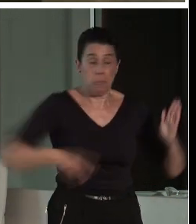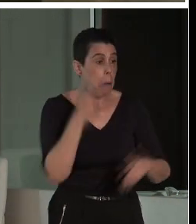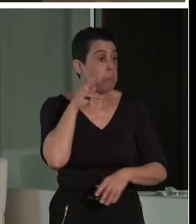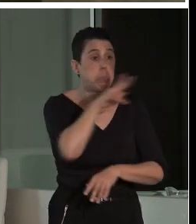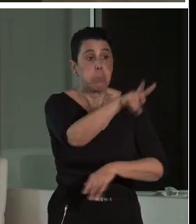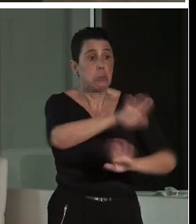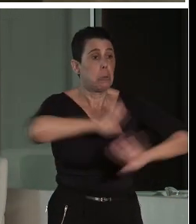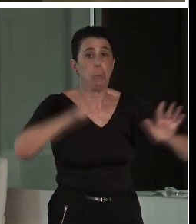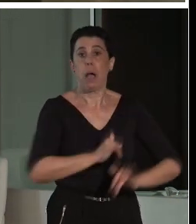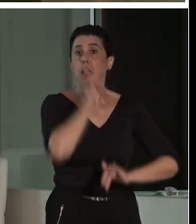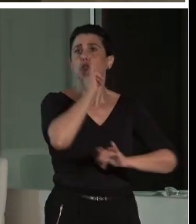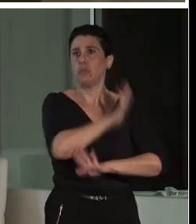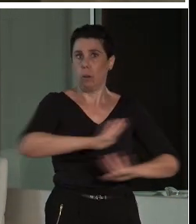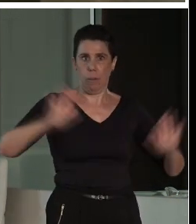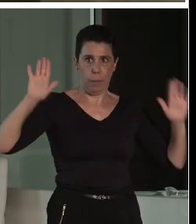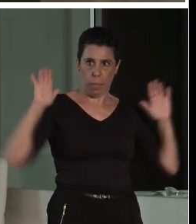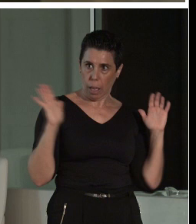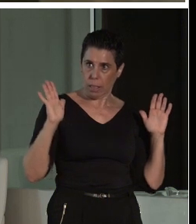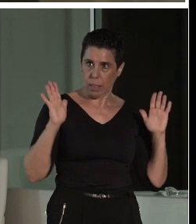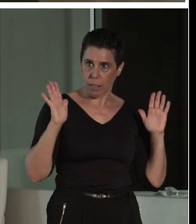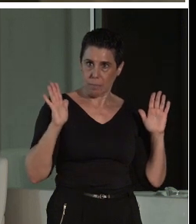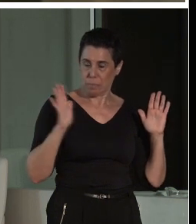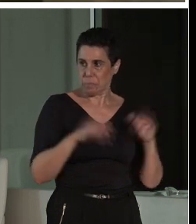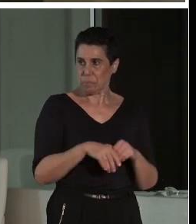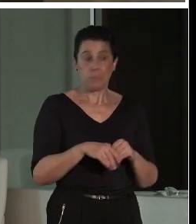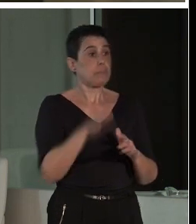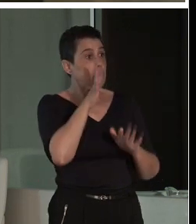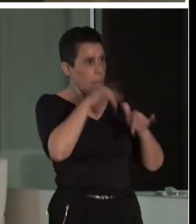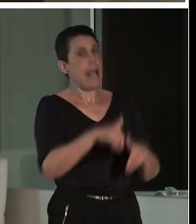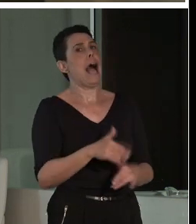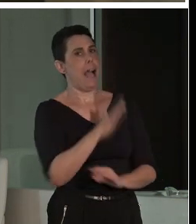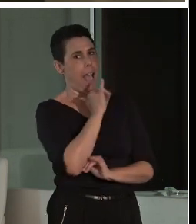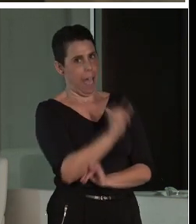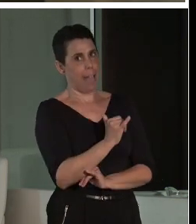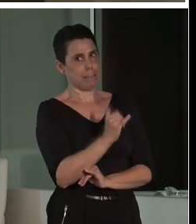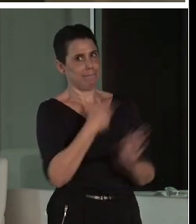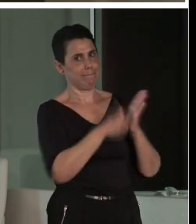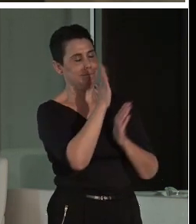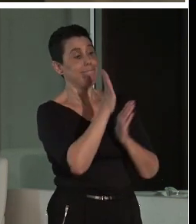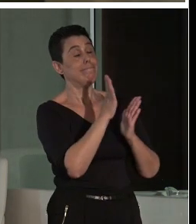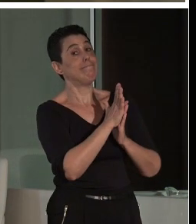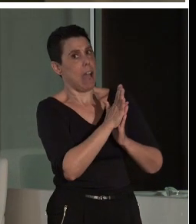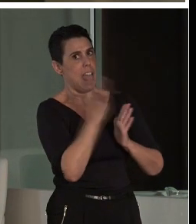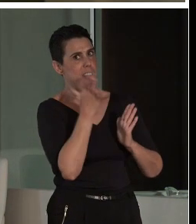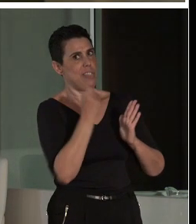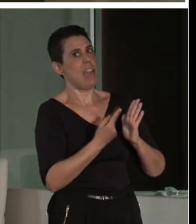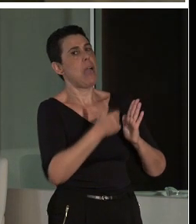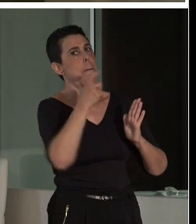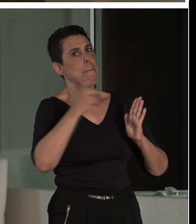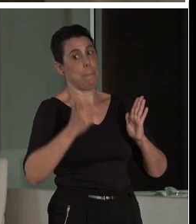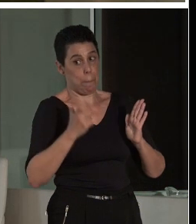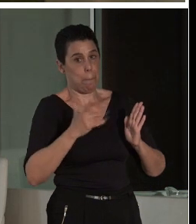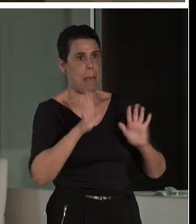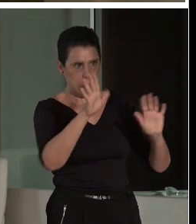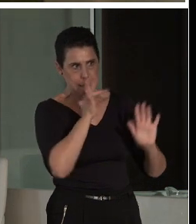sacrilegio por un panel en el Teatro Romano de Mérida. Ahora ya los hay. Y debería haber más que en ello estamos. Bueno,